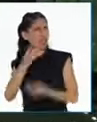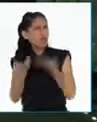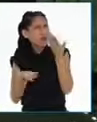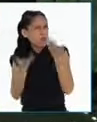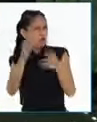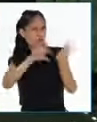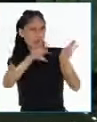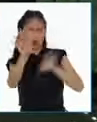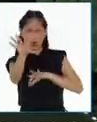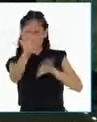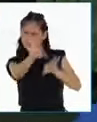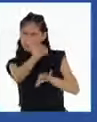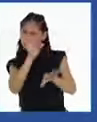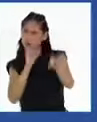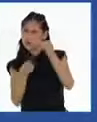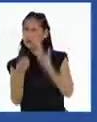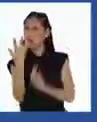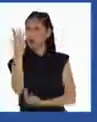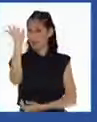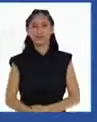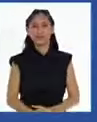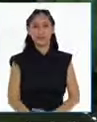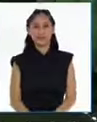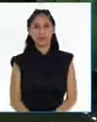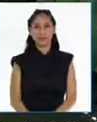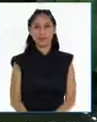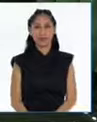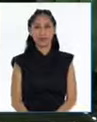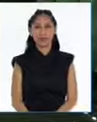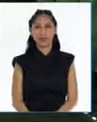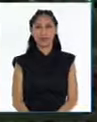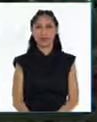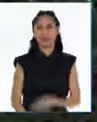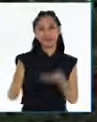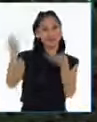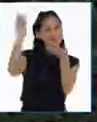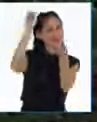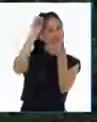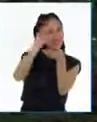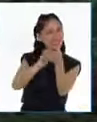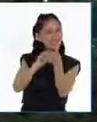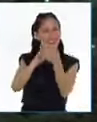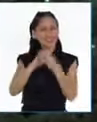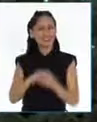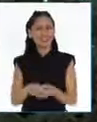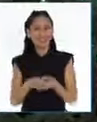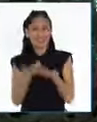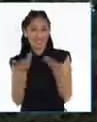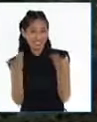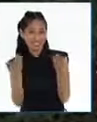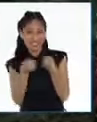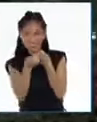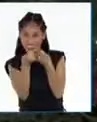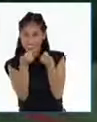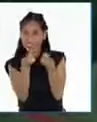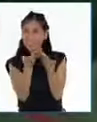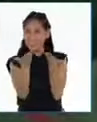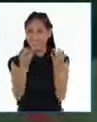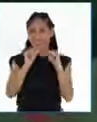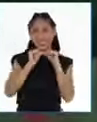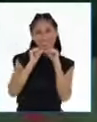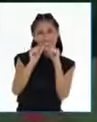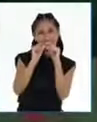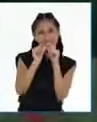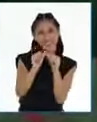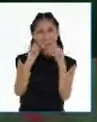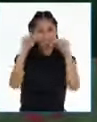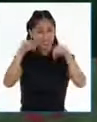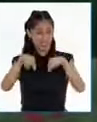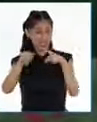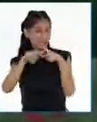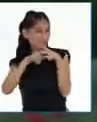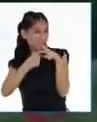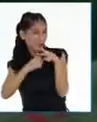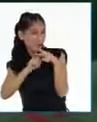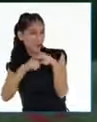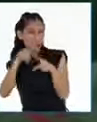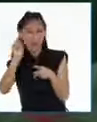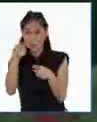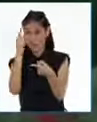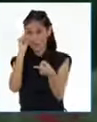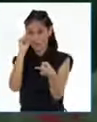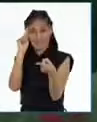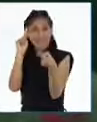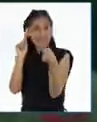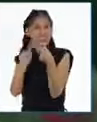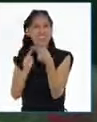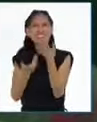realiza? ¡Ya volvemos! Estamos de vuelta. ¡Qué bueno que sigan aquí! Vamos a iniciar el primer reto del